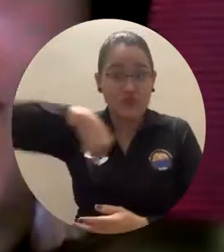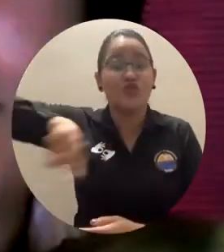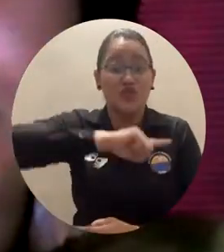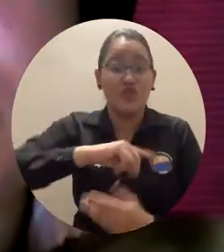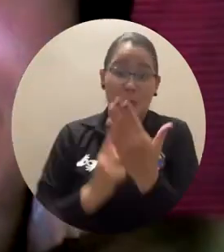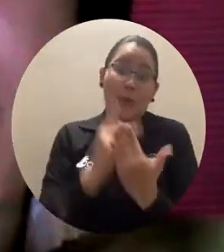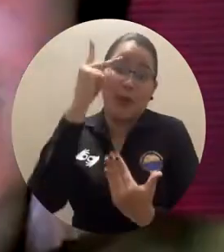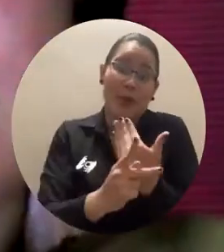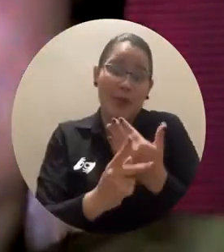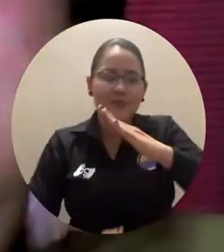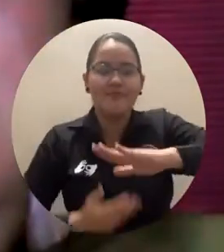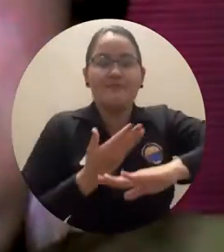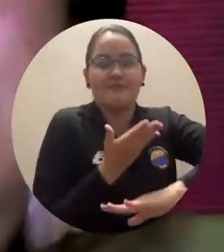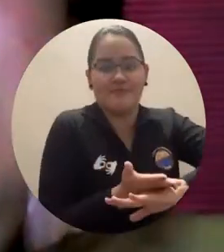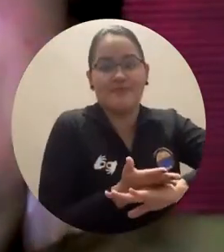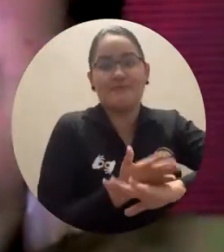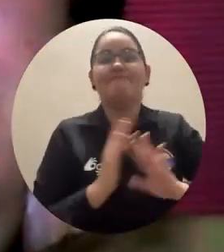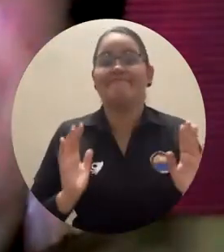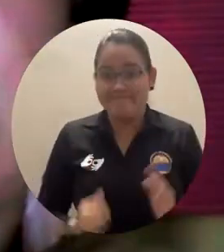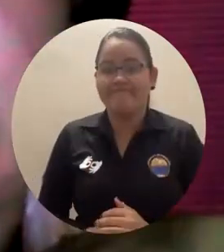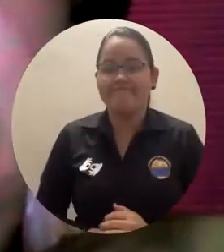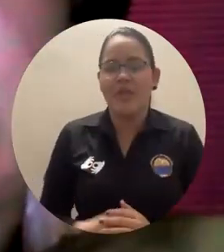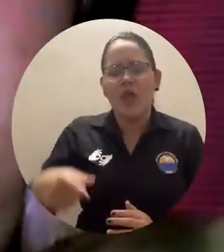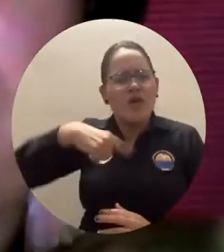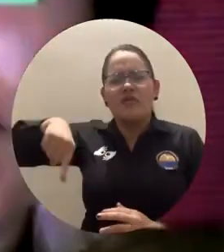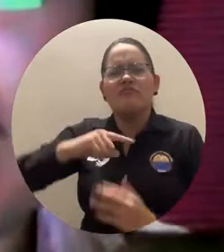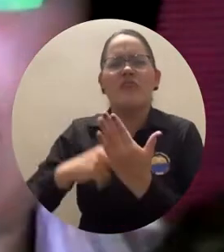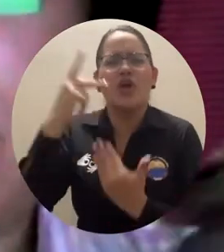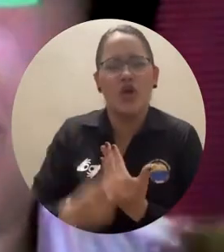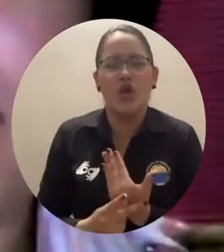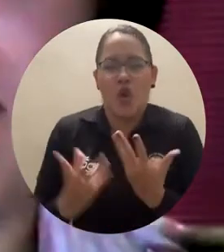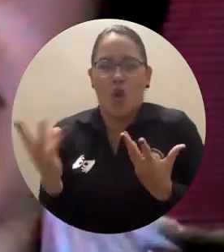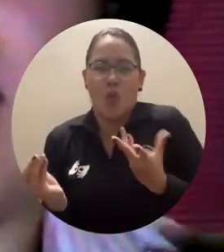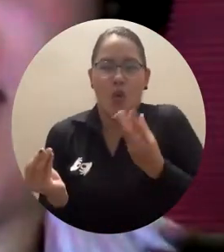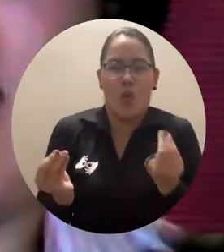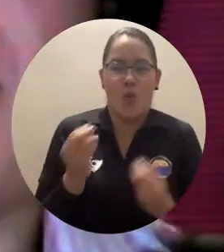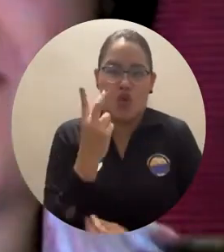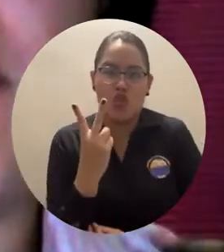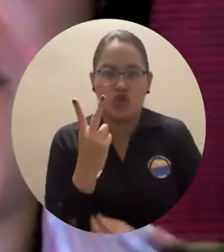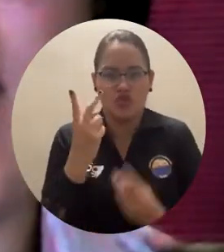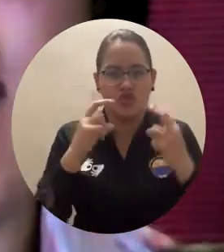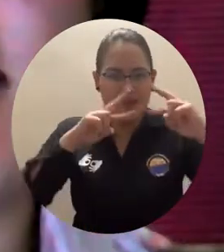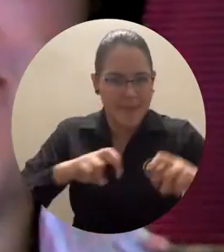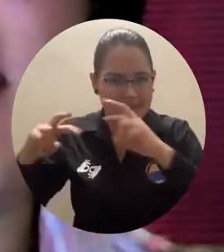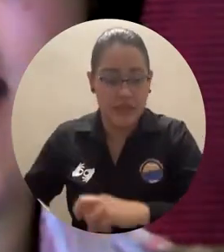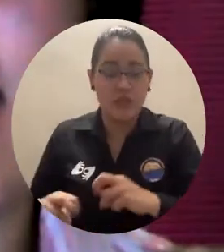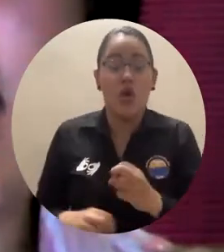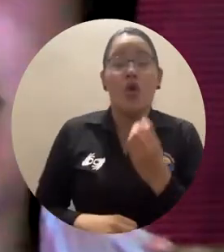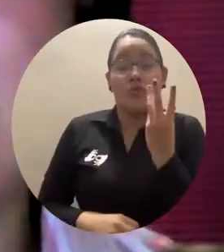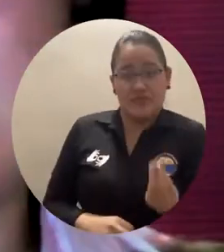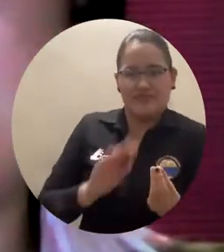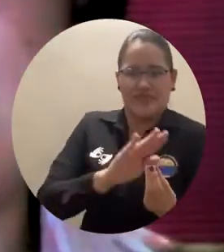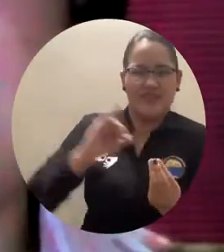la convocatoria en este proyecto participando grupos de investigación está el grupo psicología de la salud y